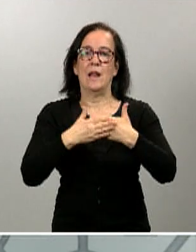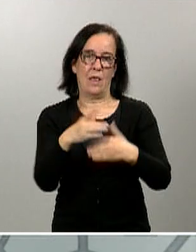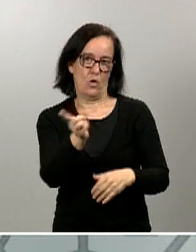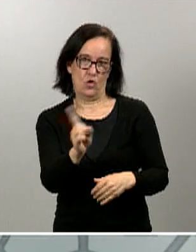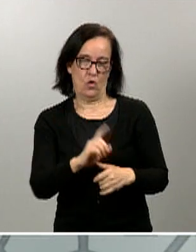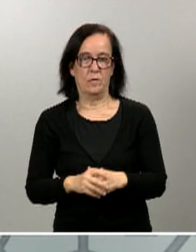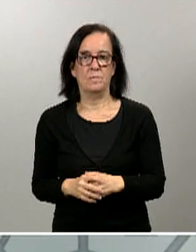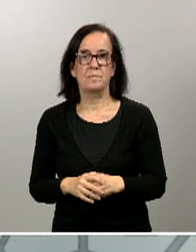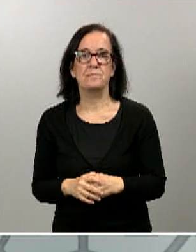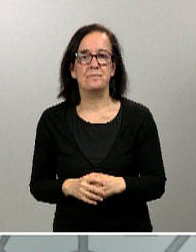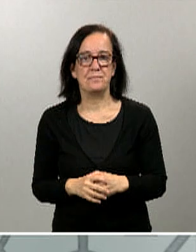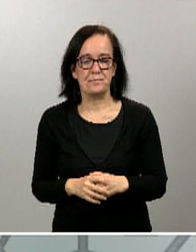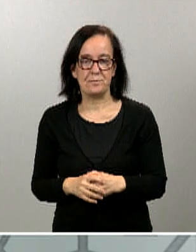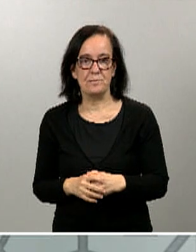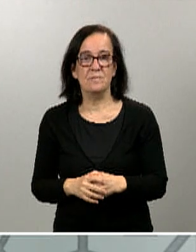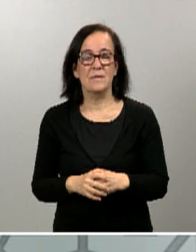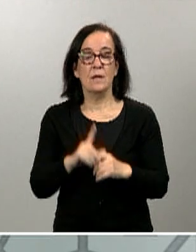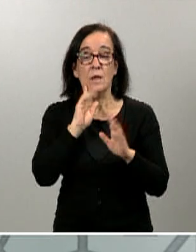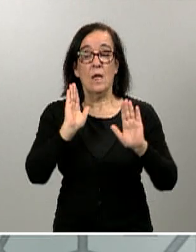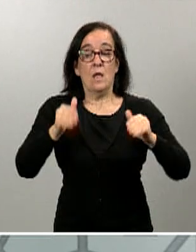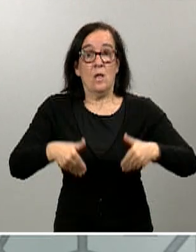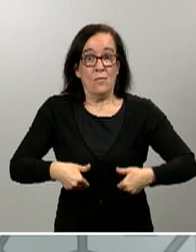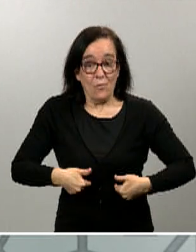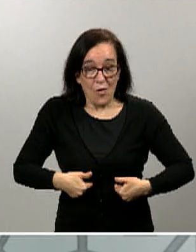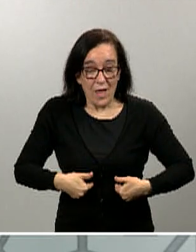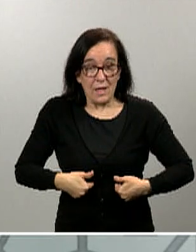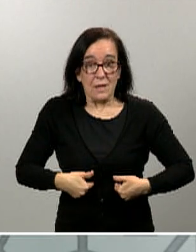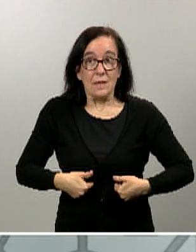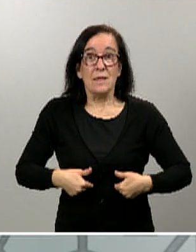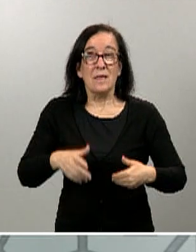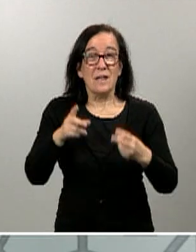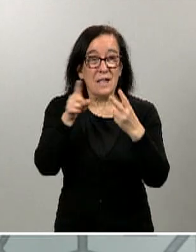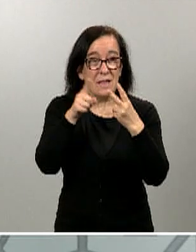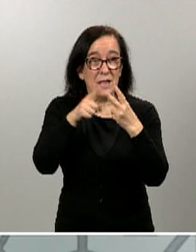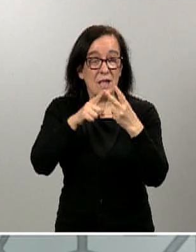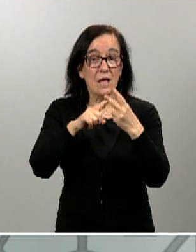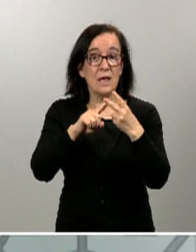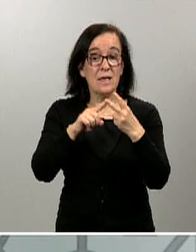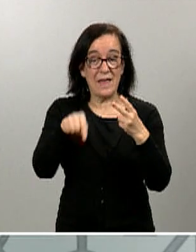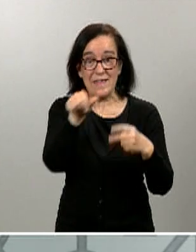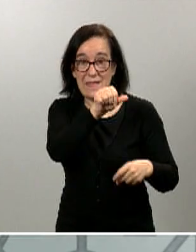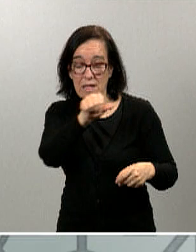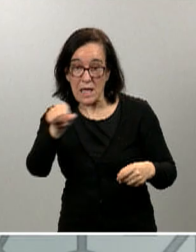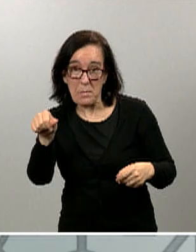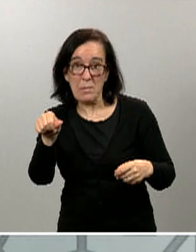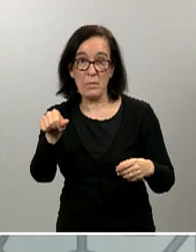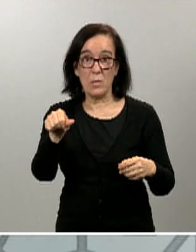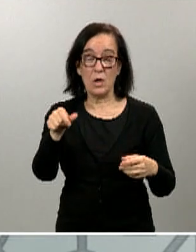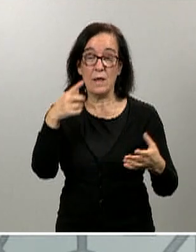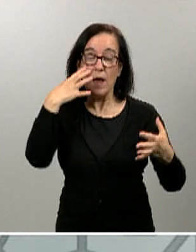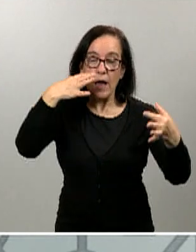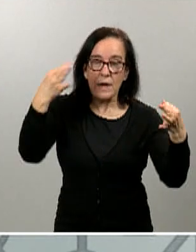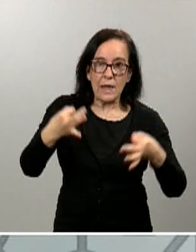Sobre la vuelta que me preguntaba después de esta semana y el riesgo que pudiera haber.